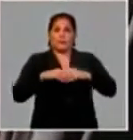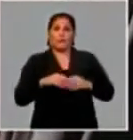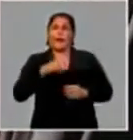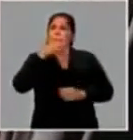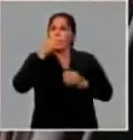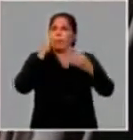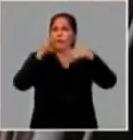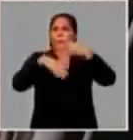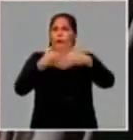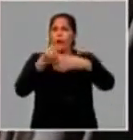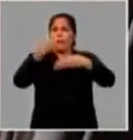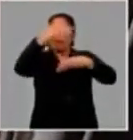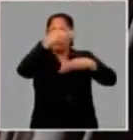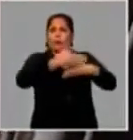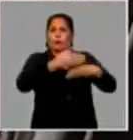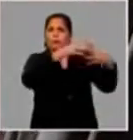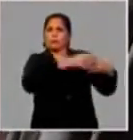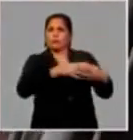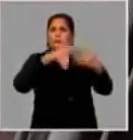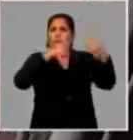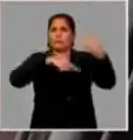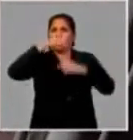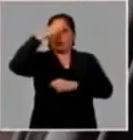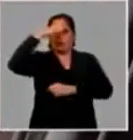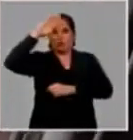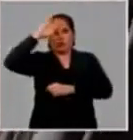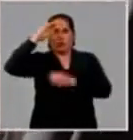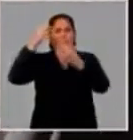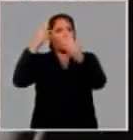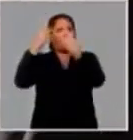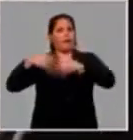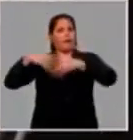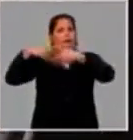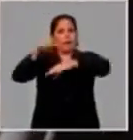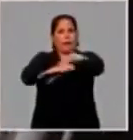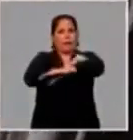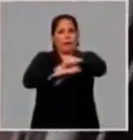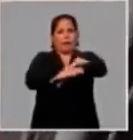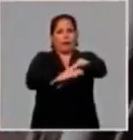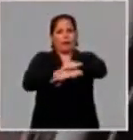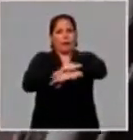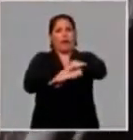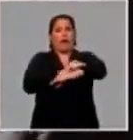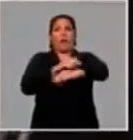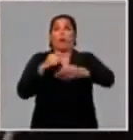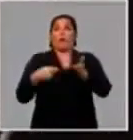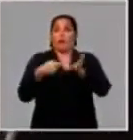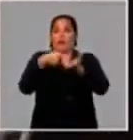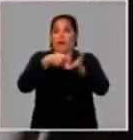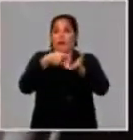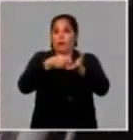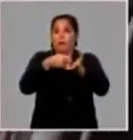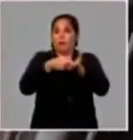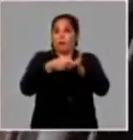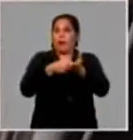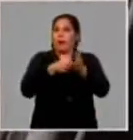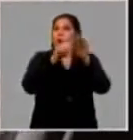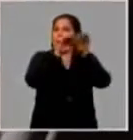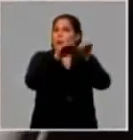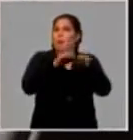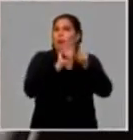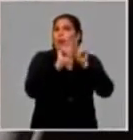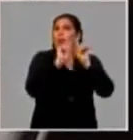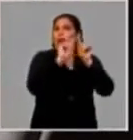lado de los problemas que el bloqueo le plantea a la fábrica de virutas, a la producción de virutas que ustedes invirtieron para tener cierta